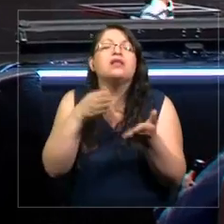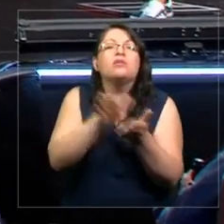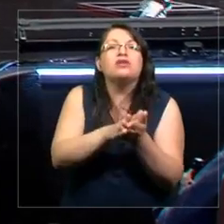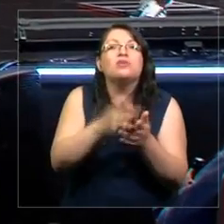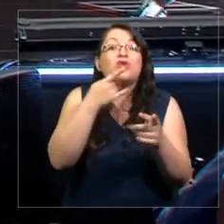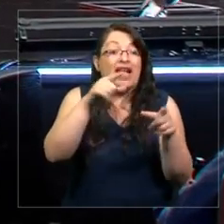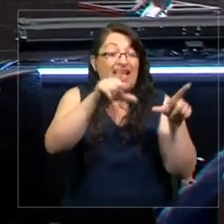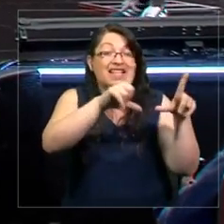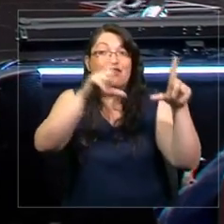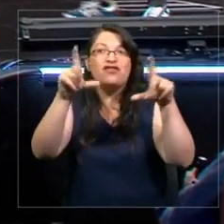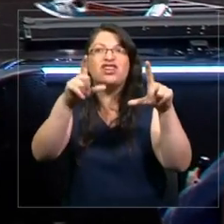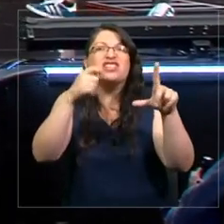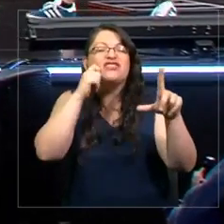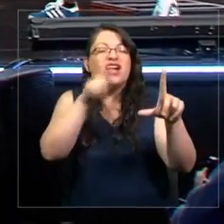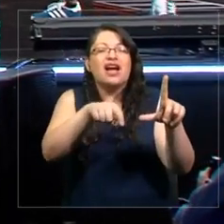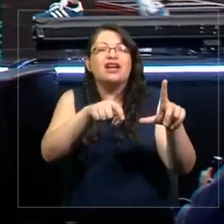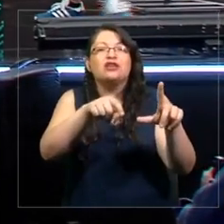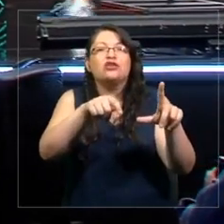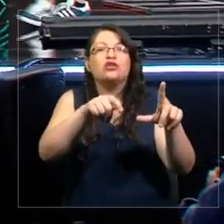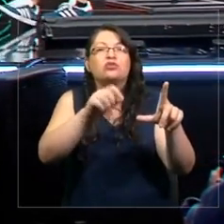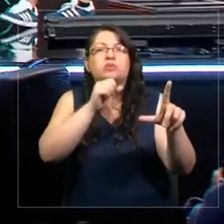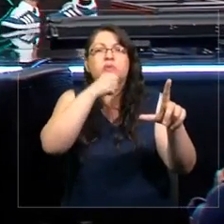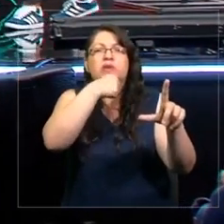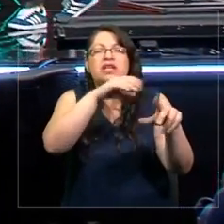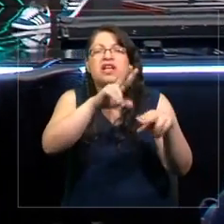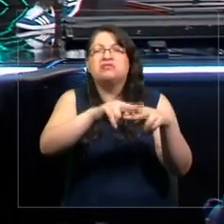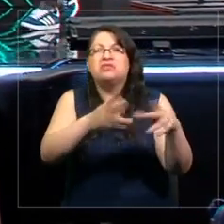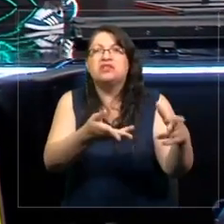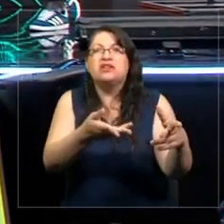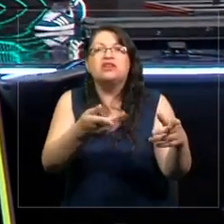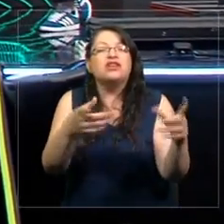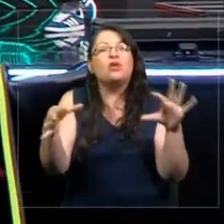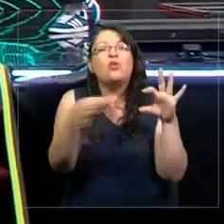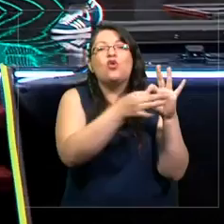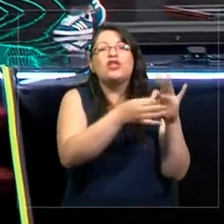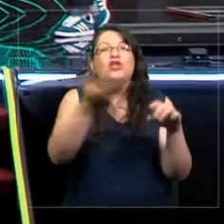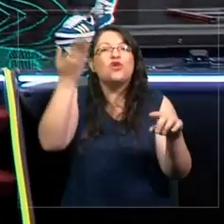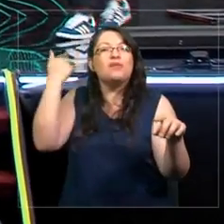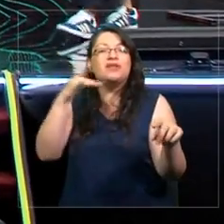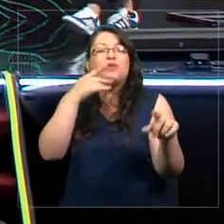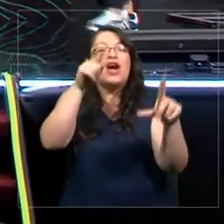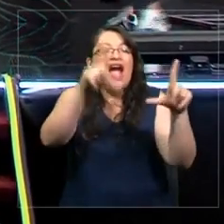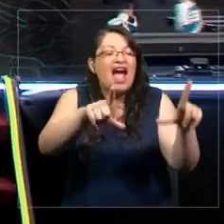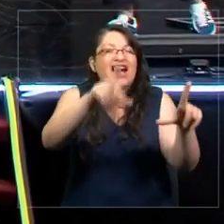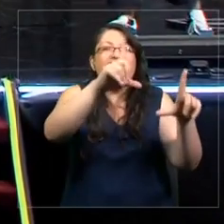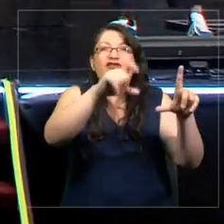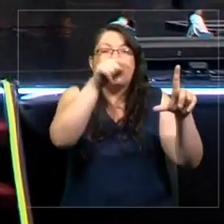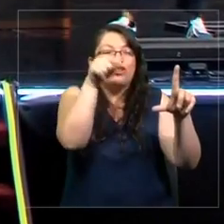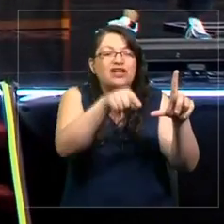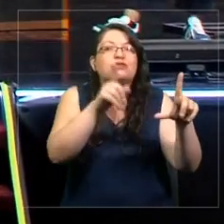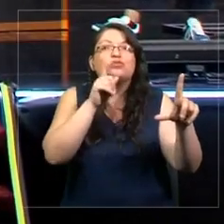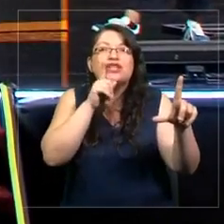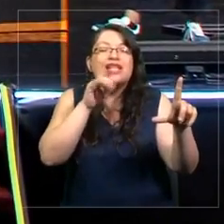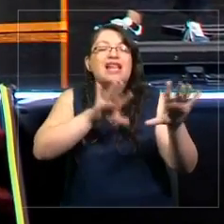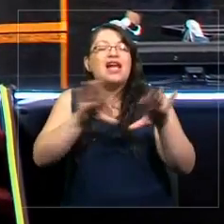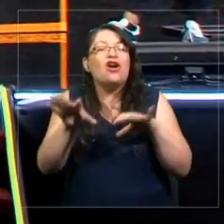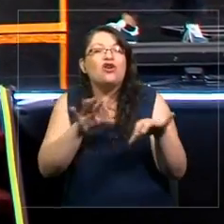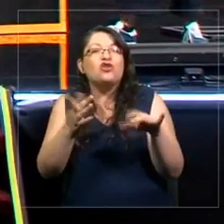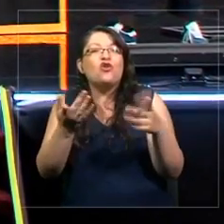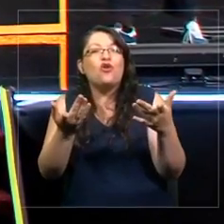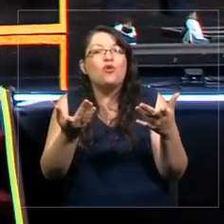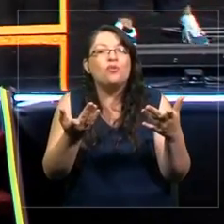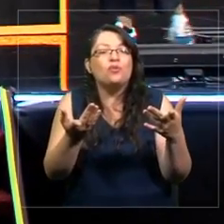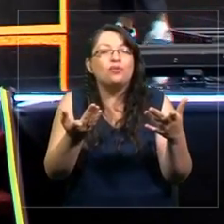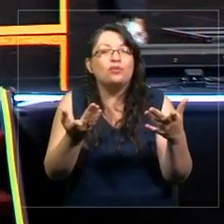que está cabuco. Mantiene un nexo privilegiado con el pasado, pues en él está inscrita la fisura por donde puede ingresar o al